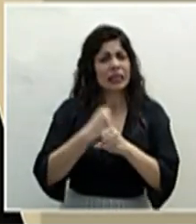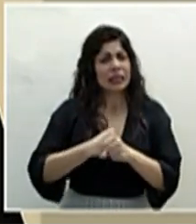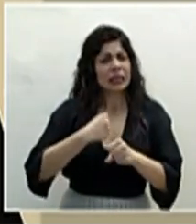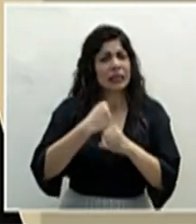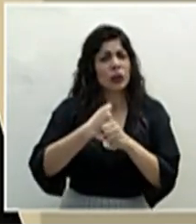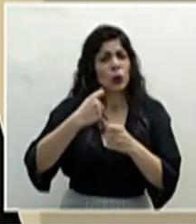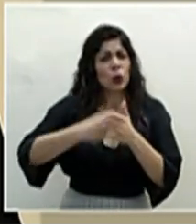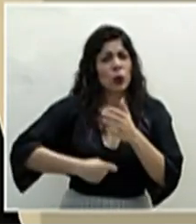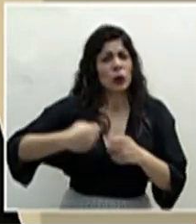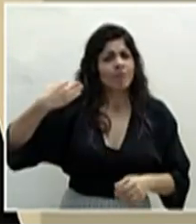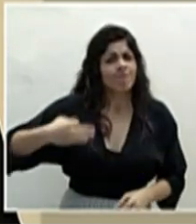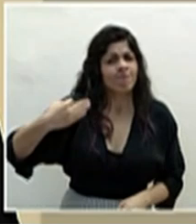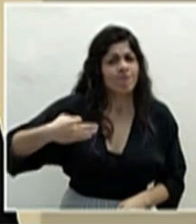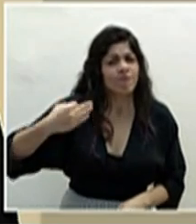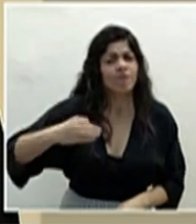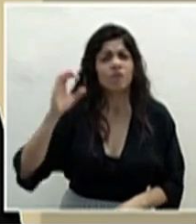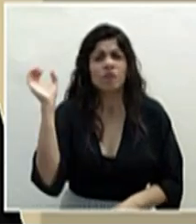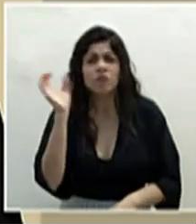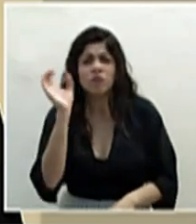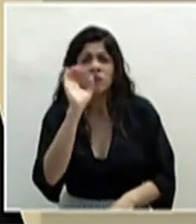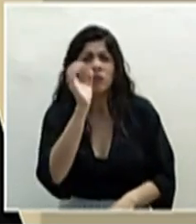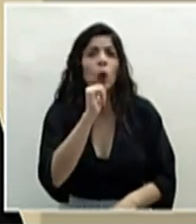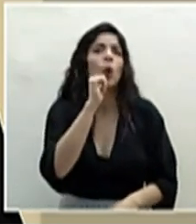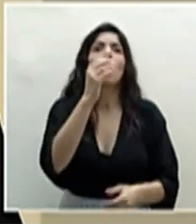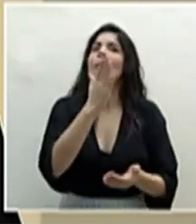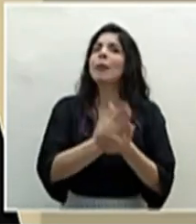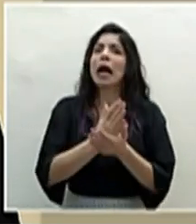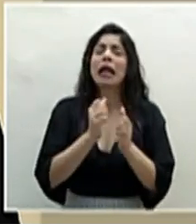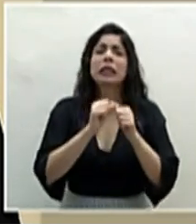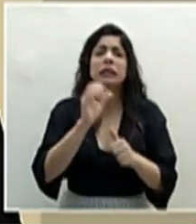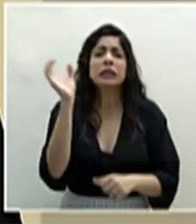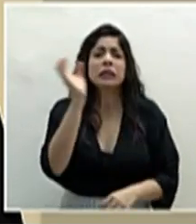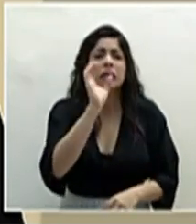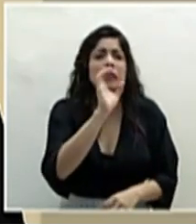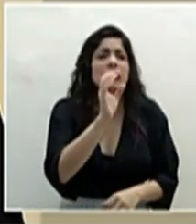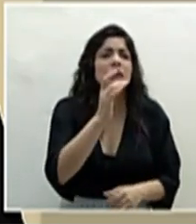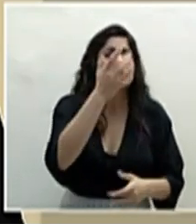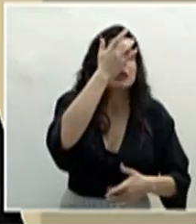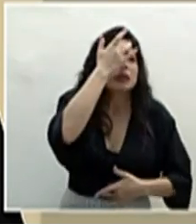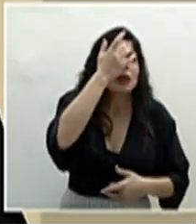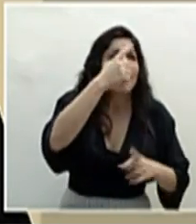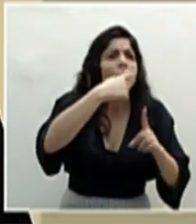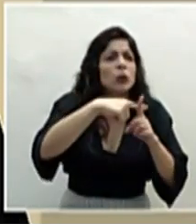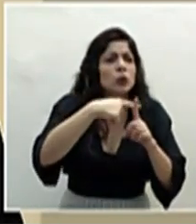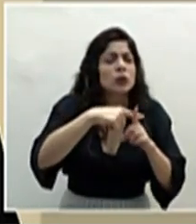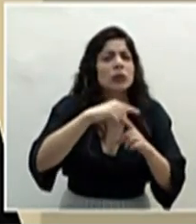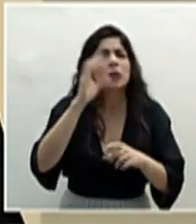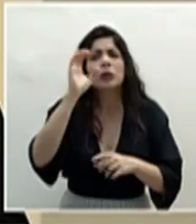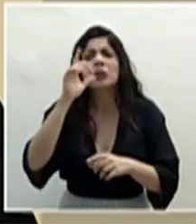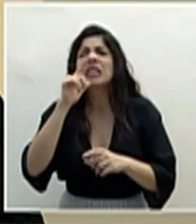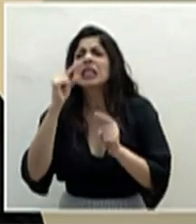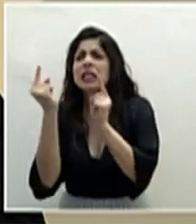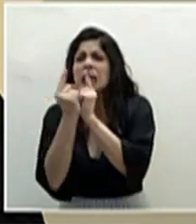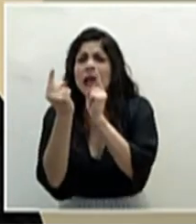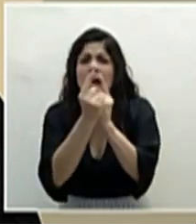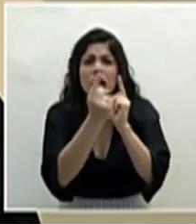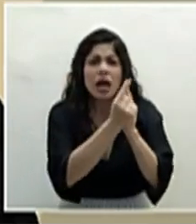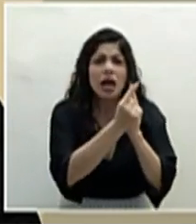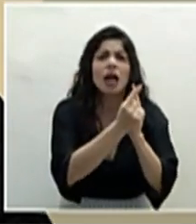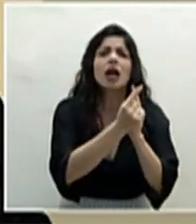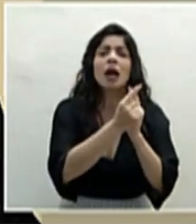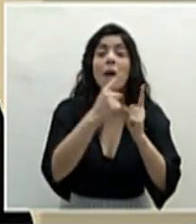y la búsqueda es incansable con relación al tema de los casos positivos, a los contactos y